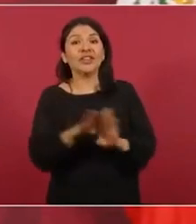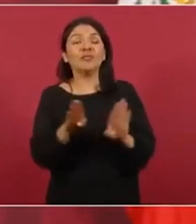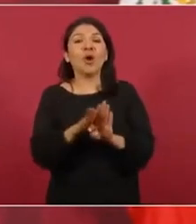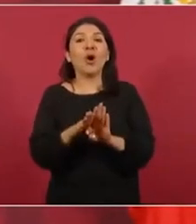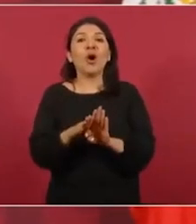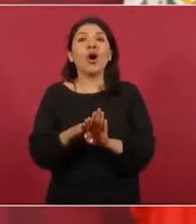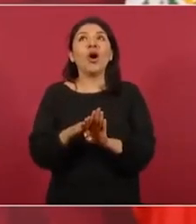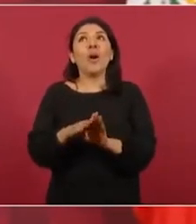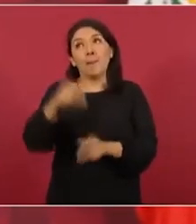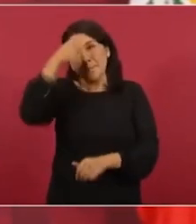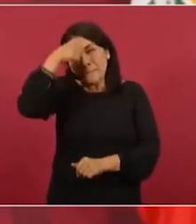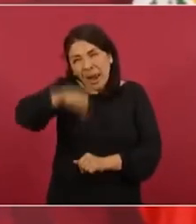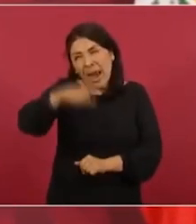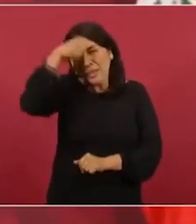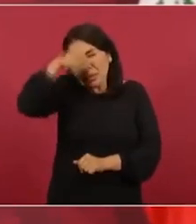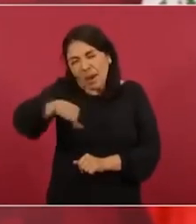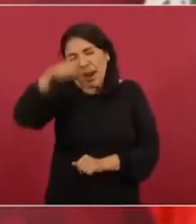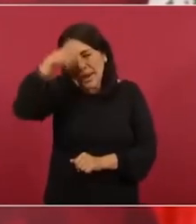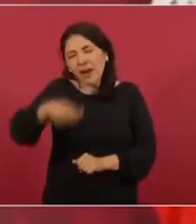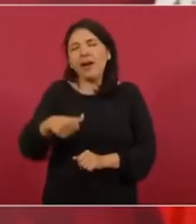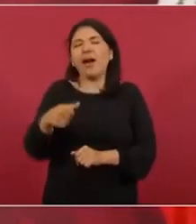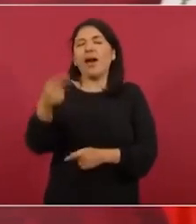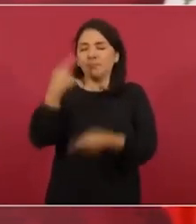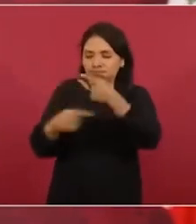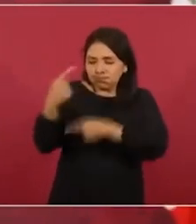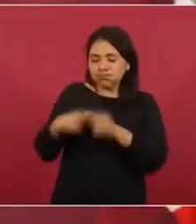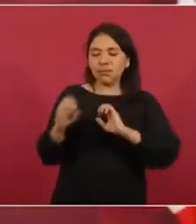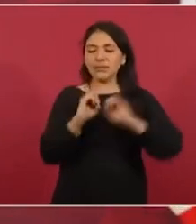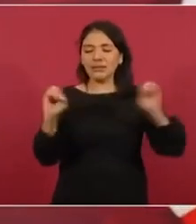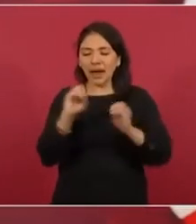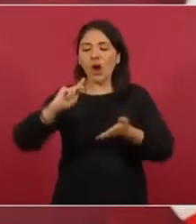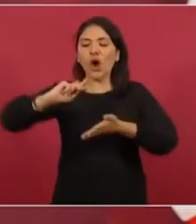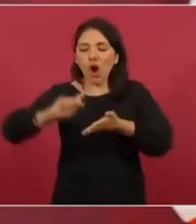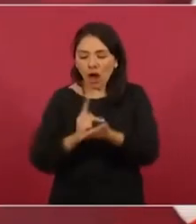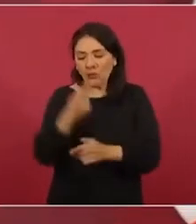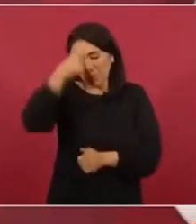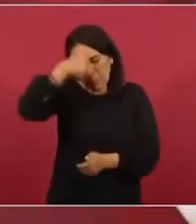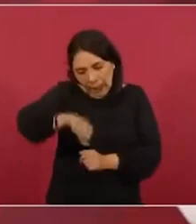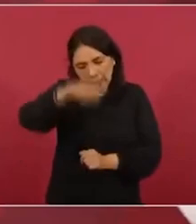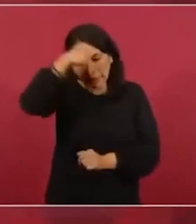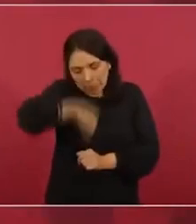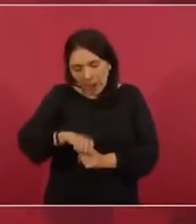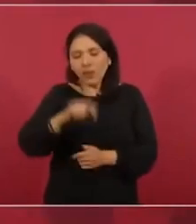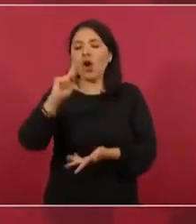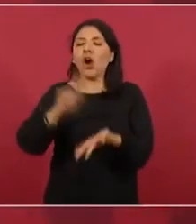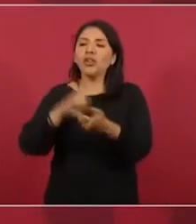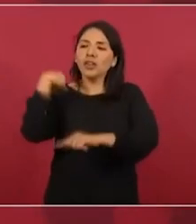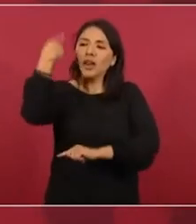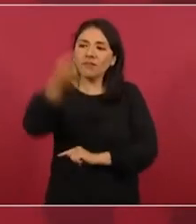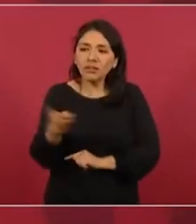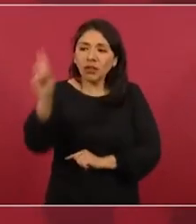y volver otra vez y de nuevo el domingo